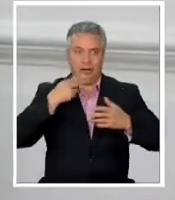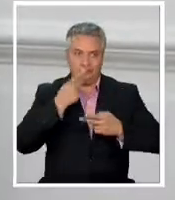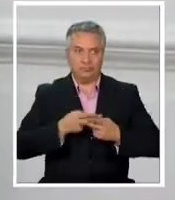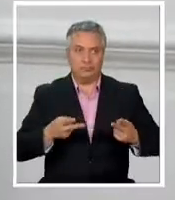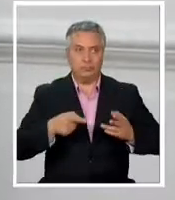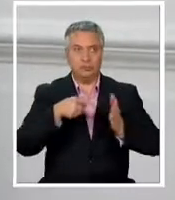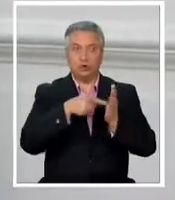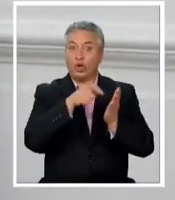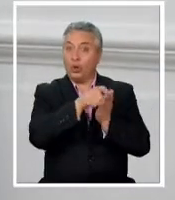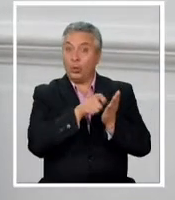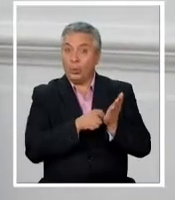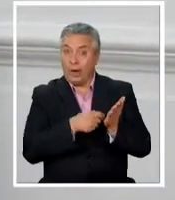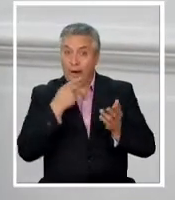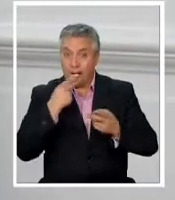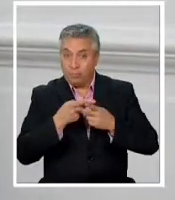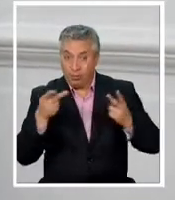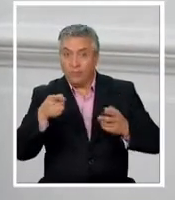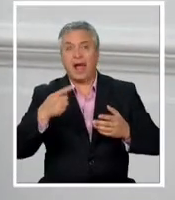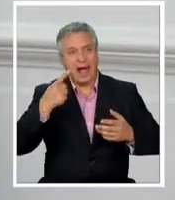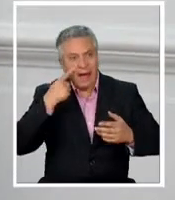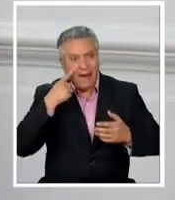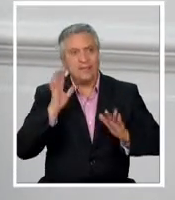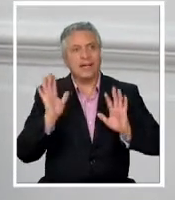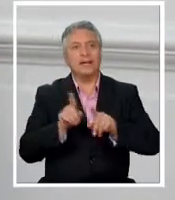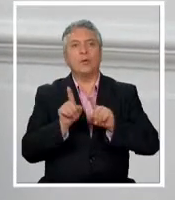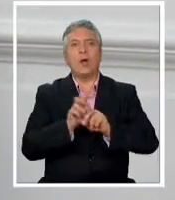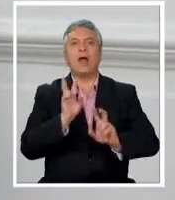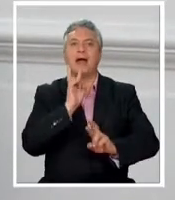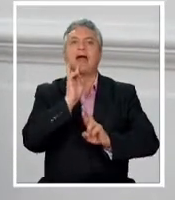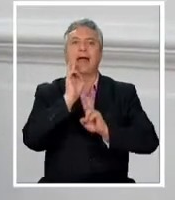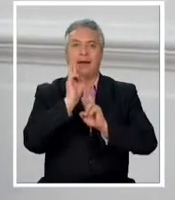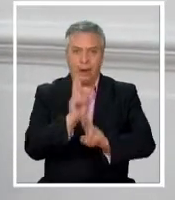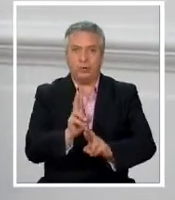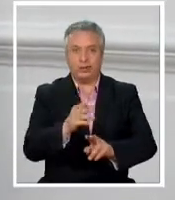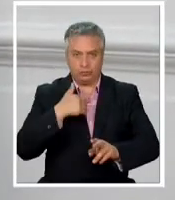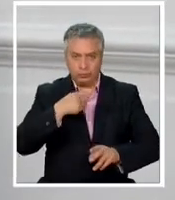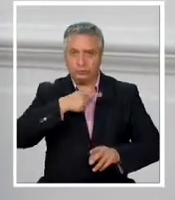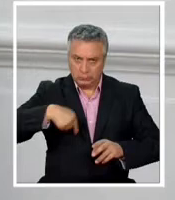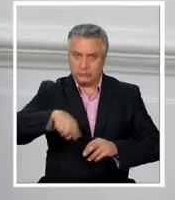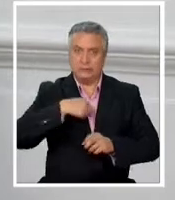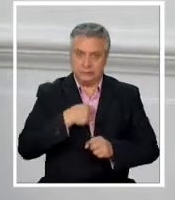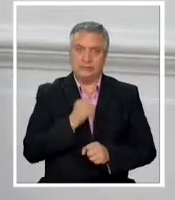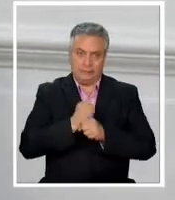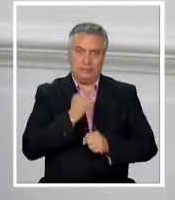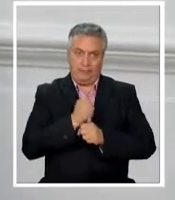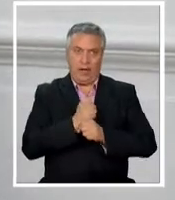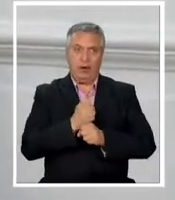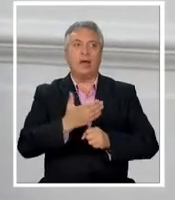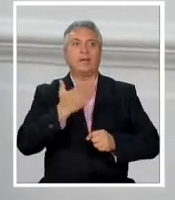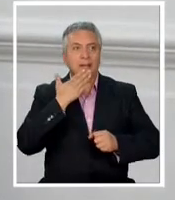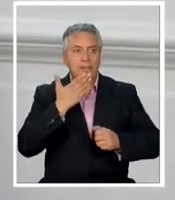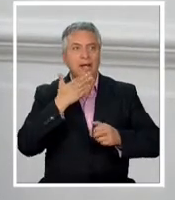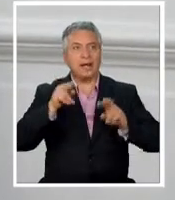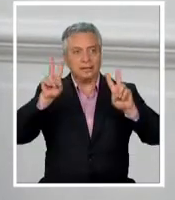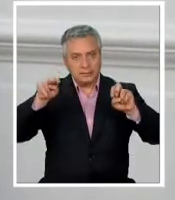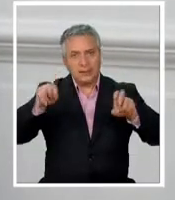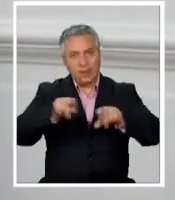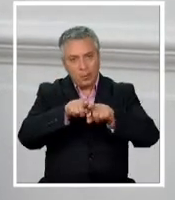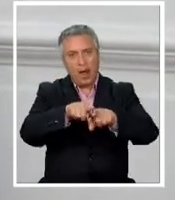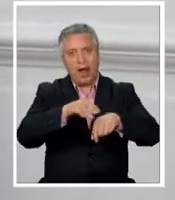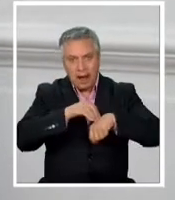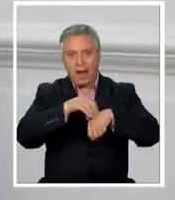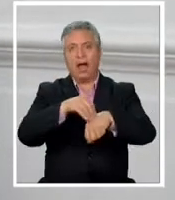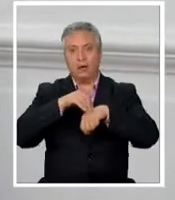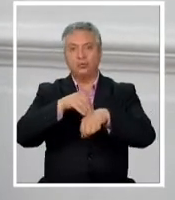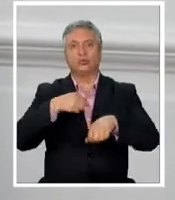través de esta cuenta pública podamos ir respondiendo en lo que ha sido nuestro trabajo pero también en materia de anuncios que queremos